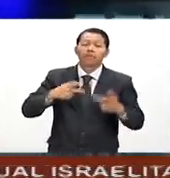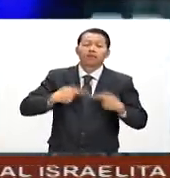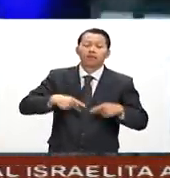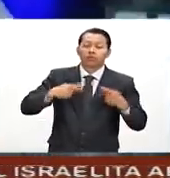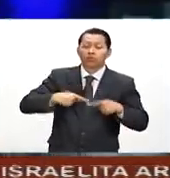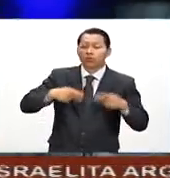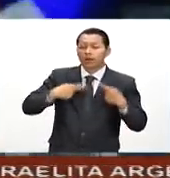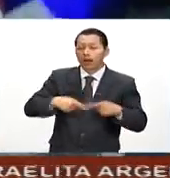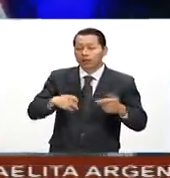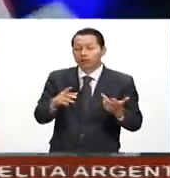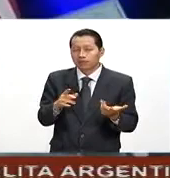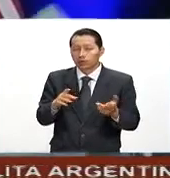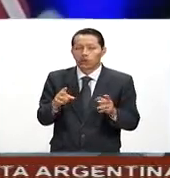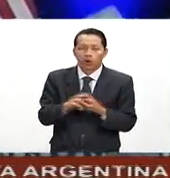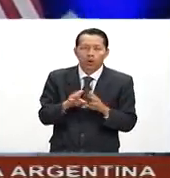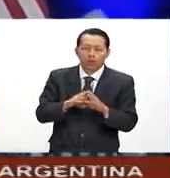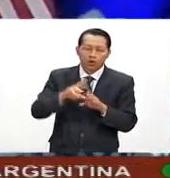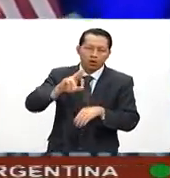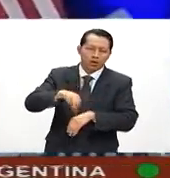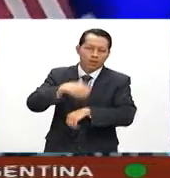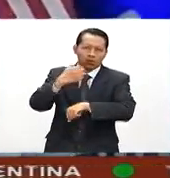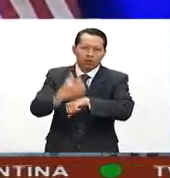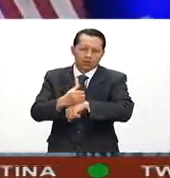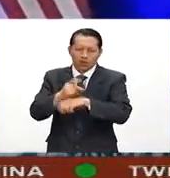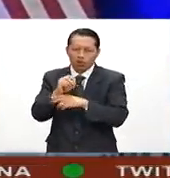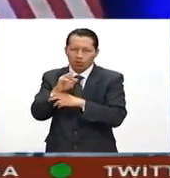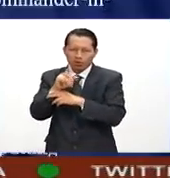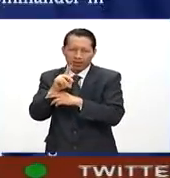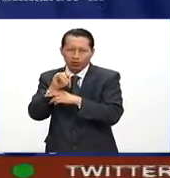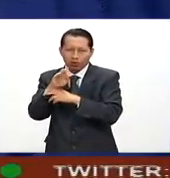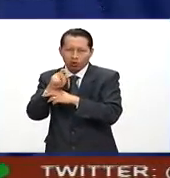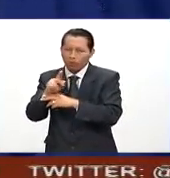republicanos de Donald Trump.